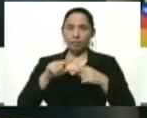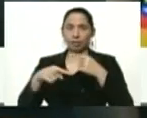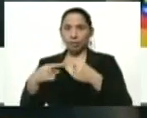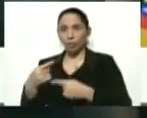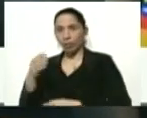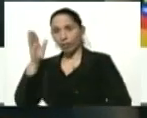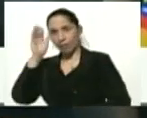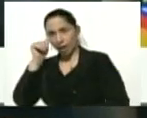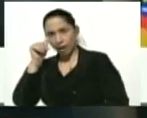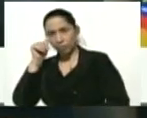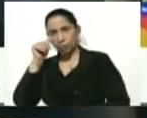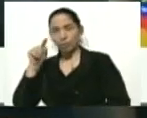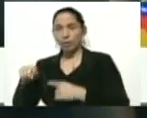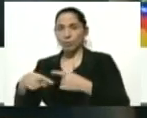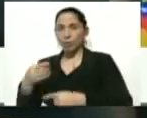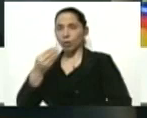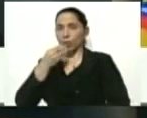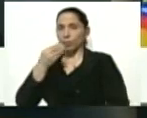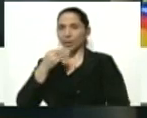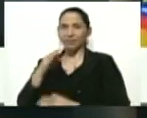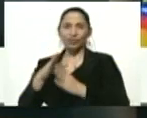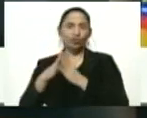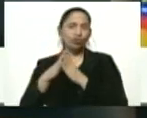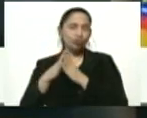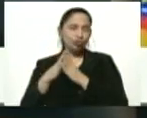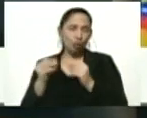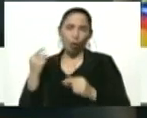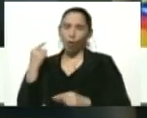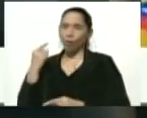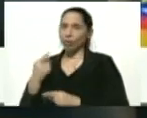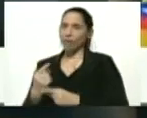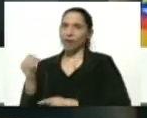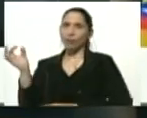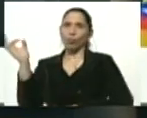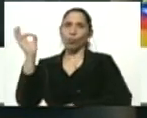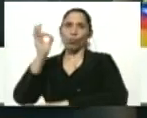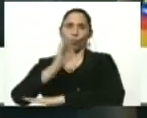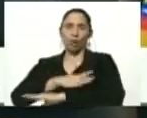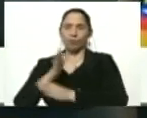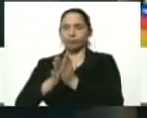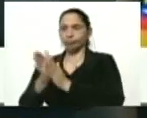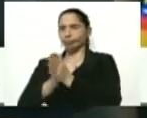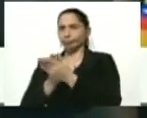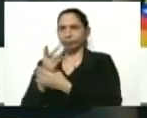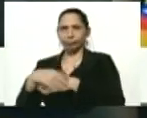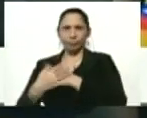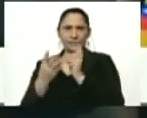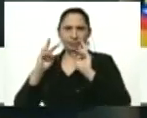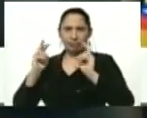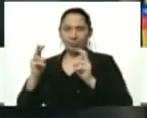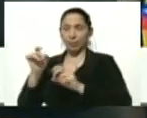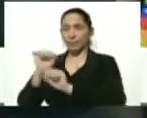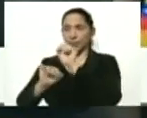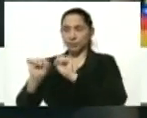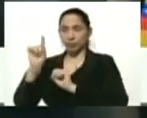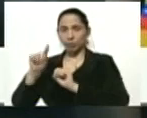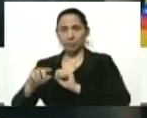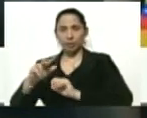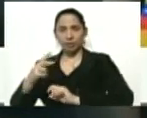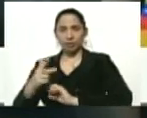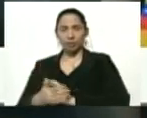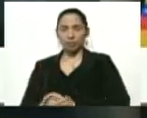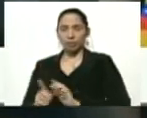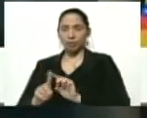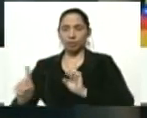baño, después de comer, todo el tema del lavado de las manos es muy importante en la prevención. En tercer lugar,